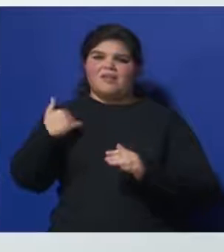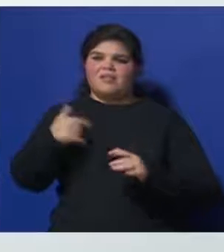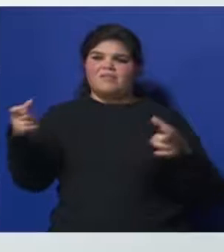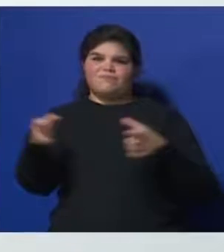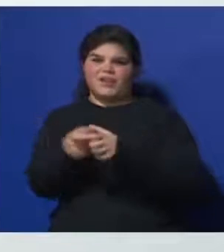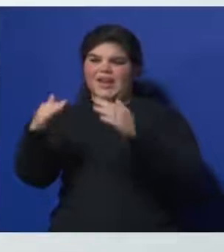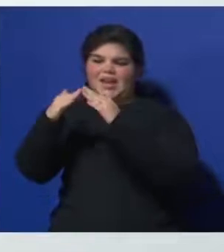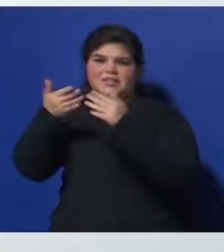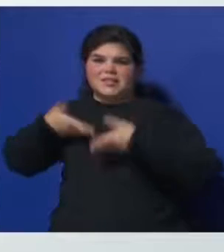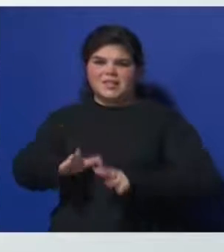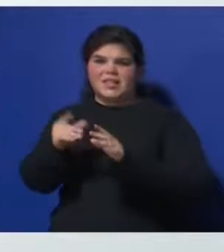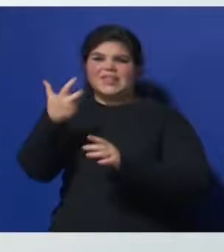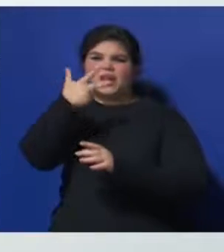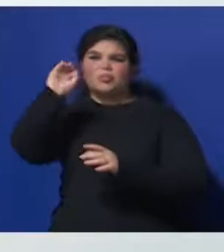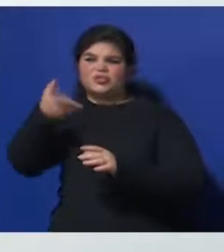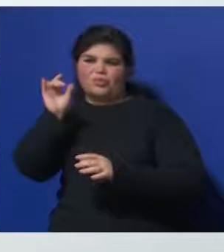3% de los nacimientos